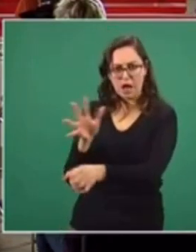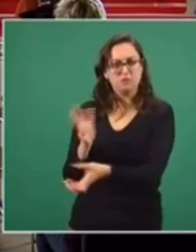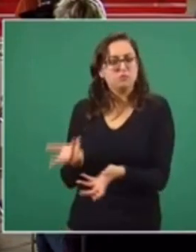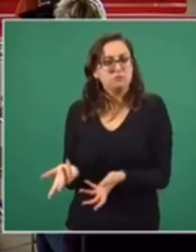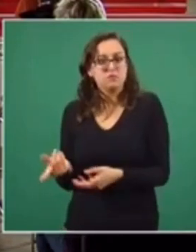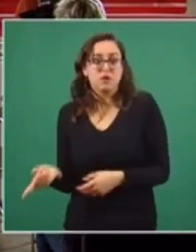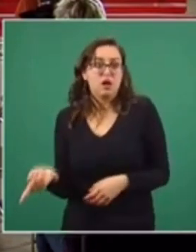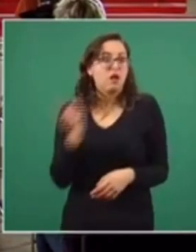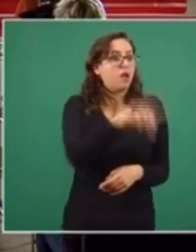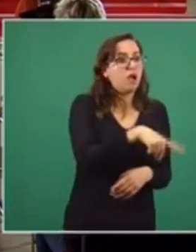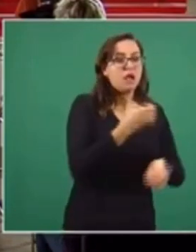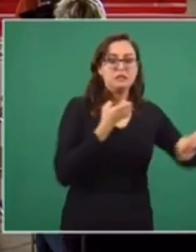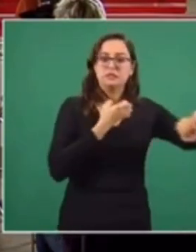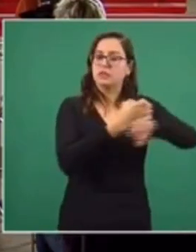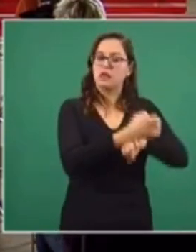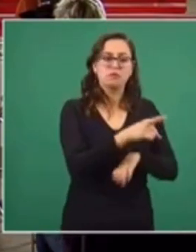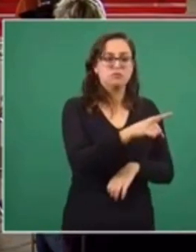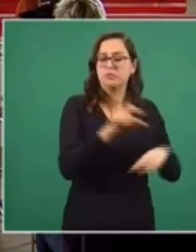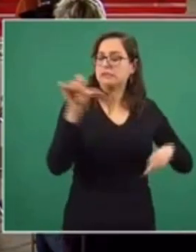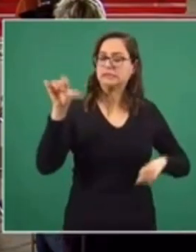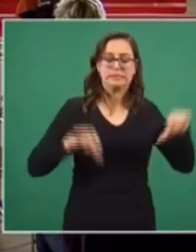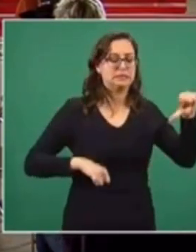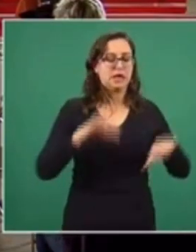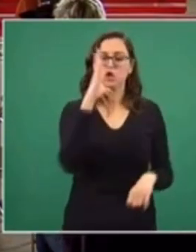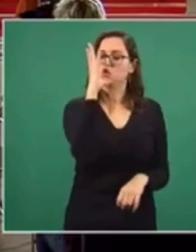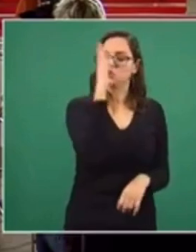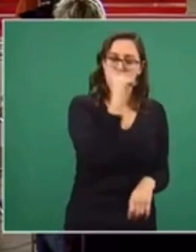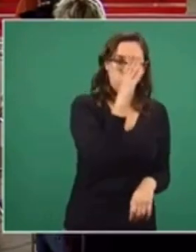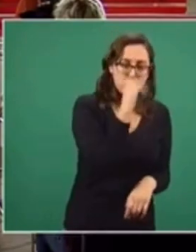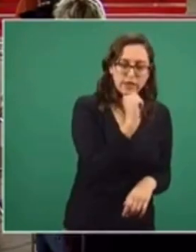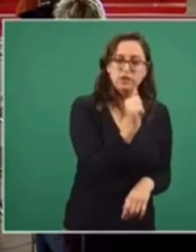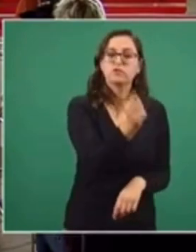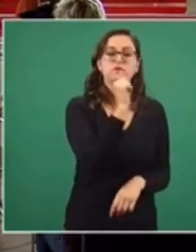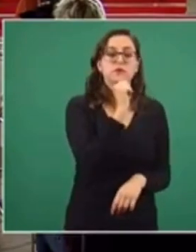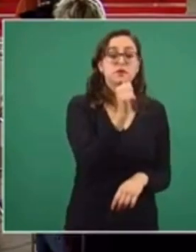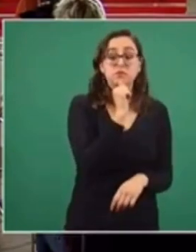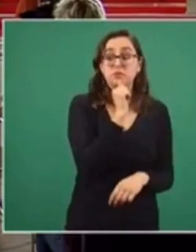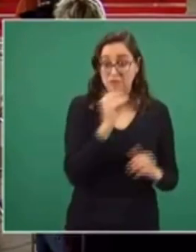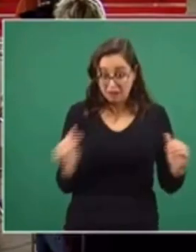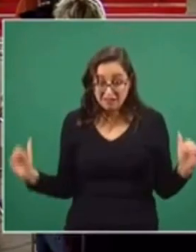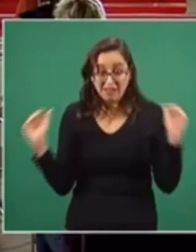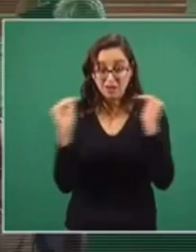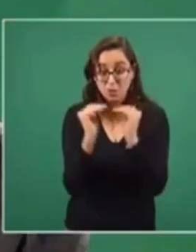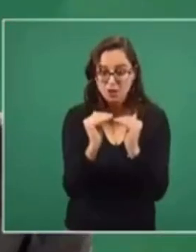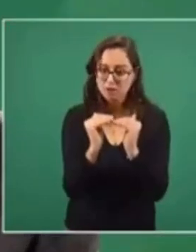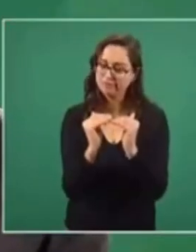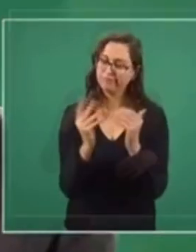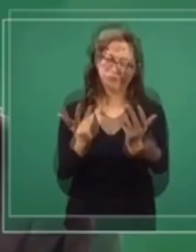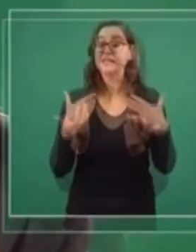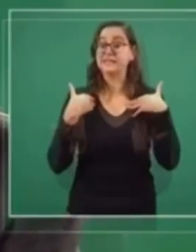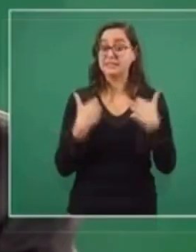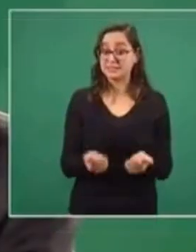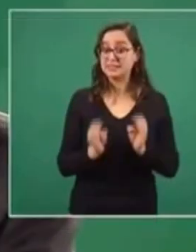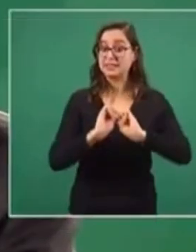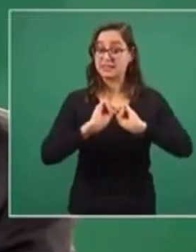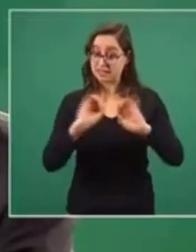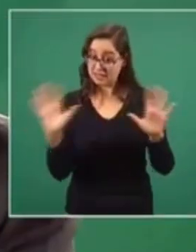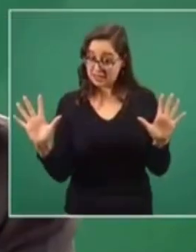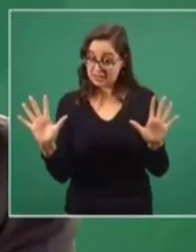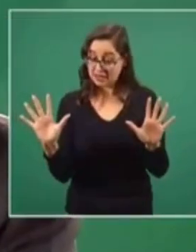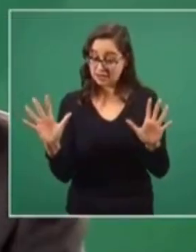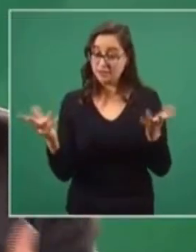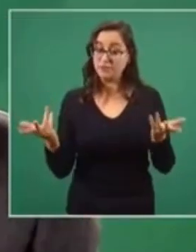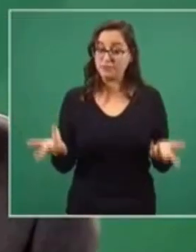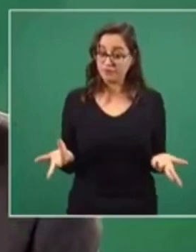otras entidades que en su momento necesitan una mayor reducción de la movilidad. Entonces, de